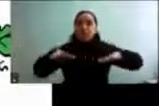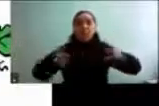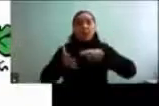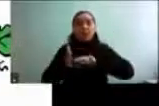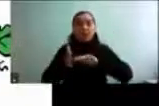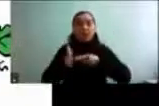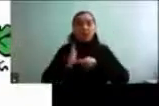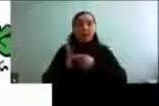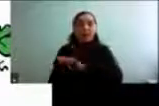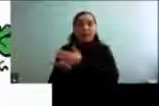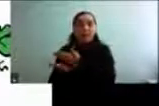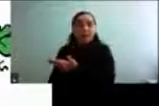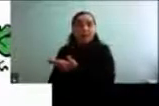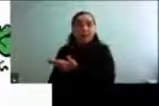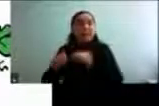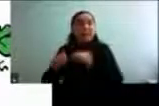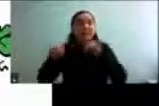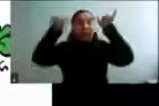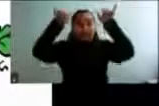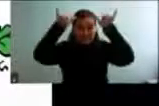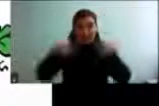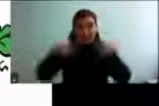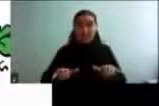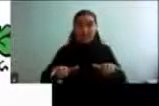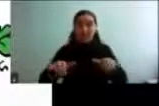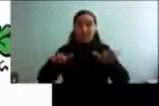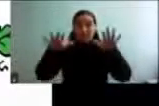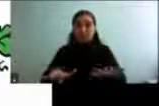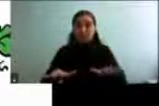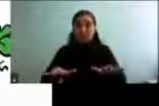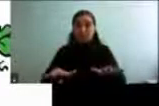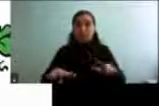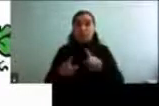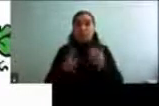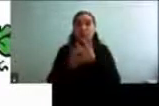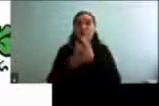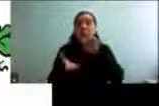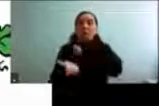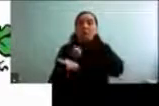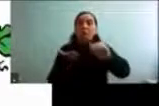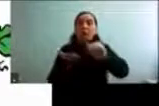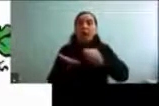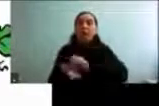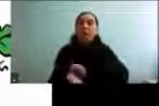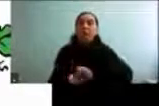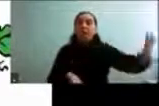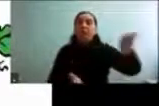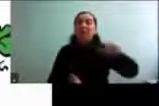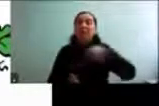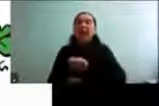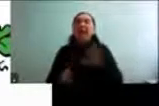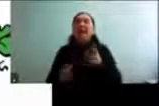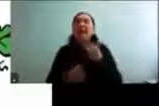y se va a quedar, o sea, esto no se va a borrar con el codo cuando pase